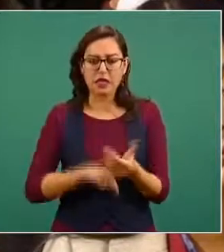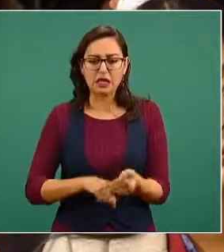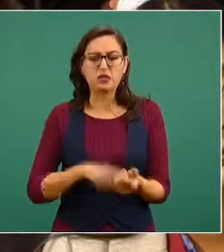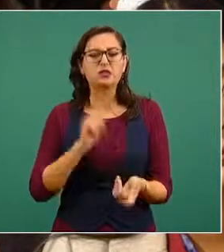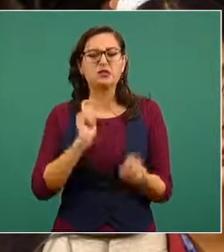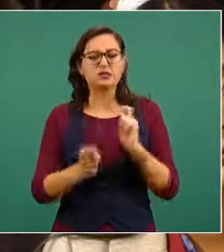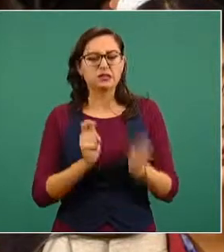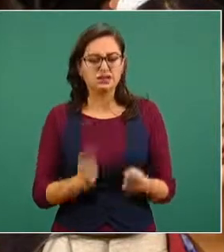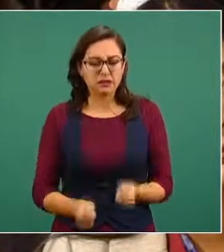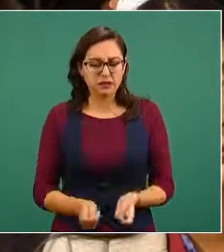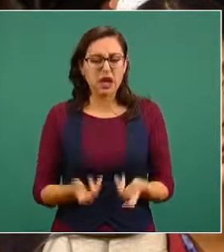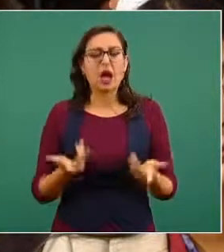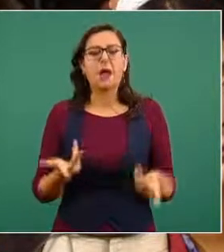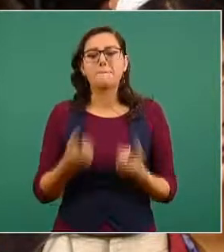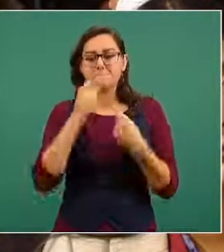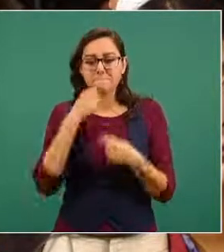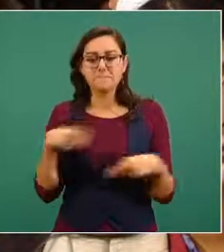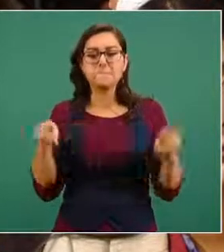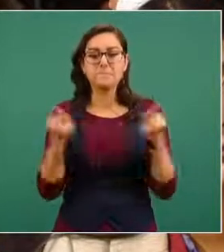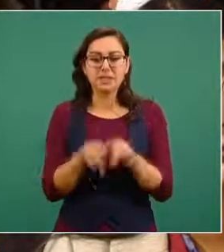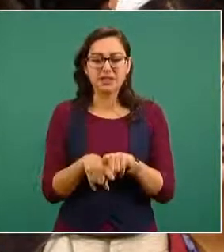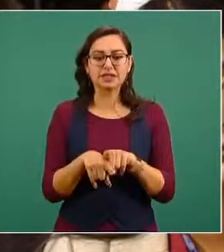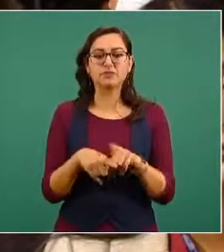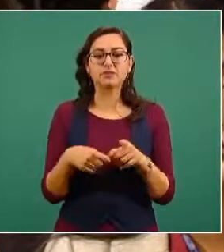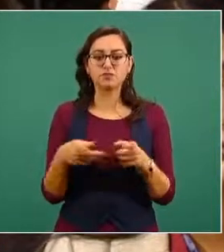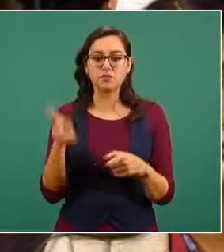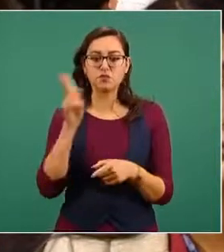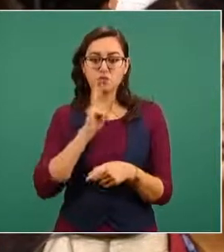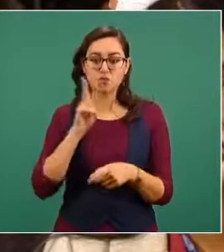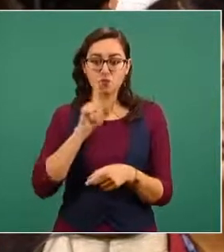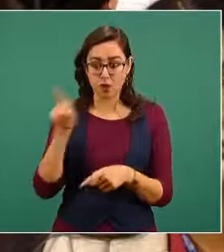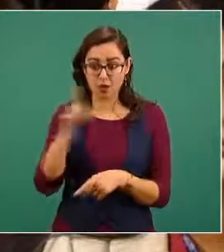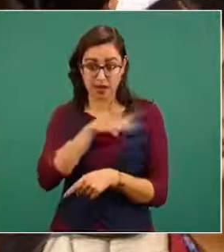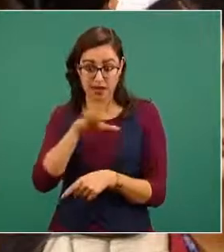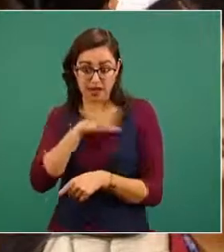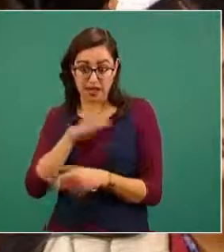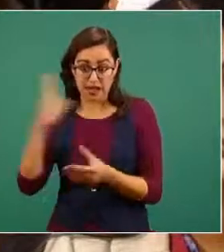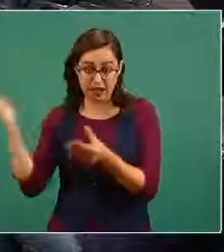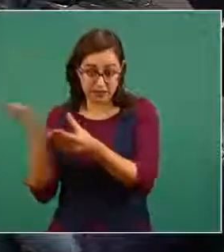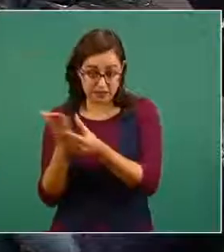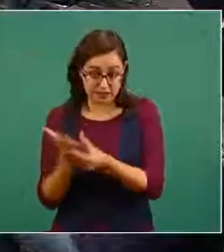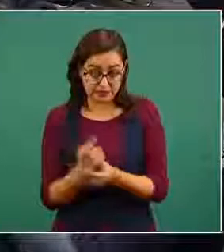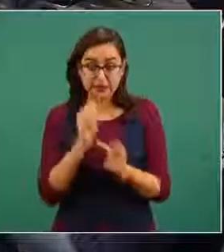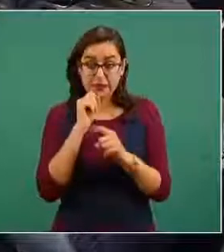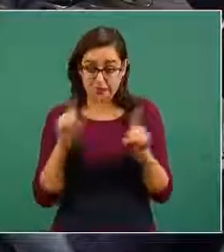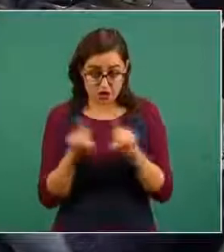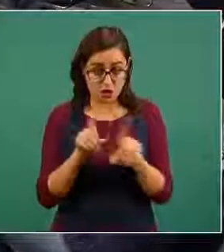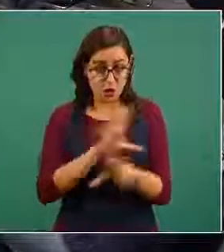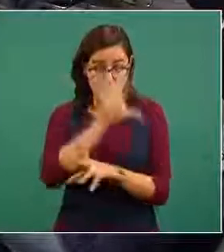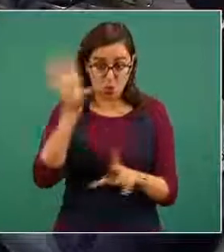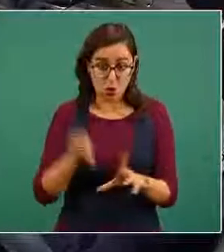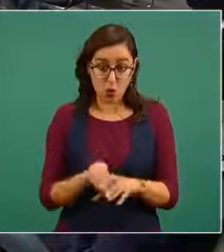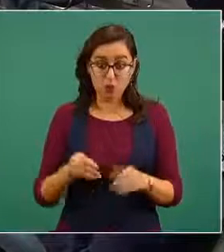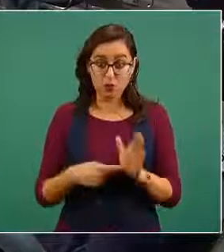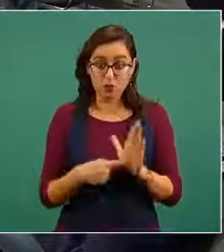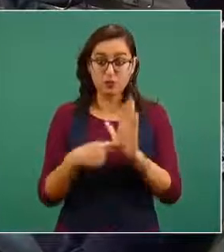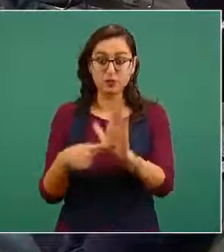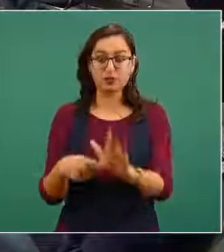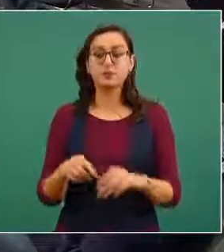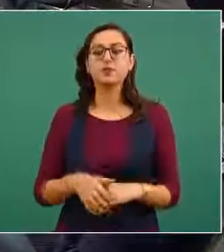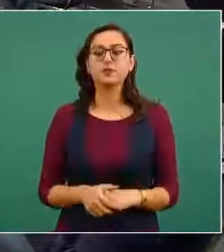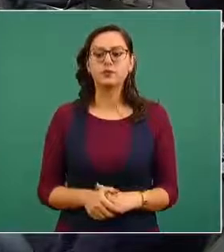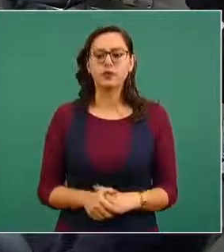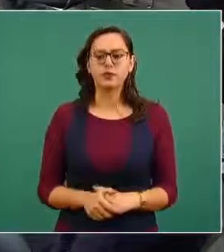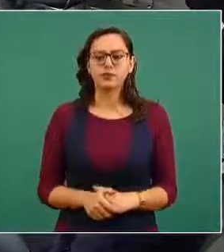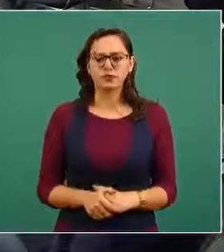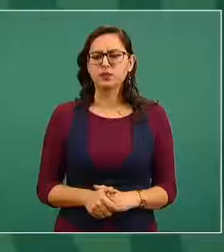si también se van a incluir los elementos de prueba del general sin fuegos pues es lo que nos mandaron todo